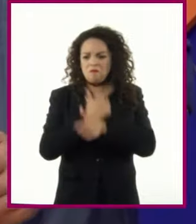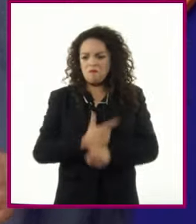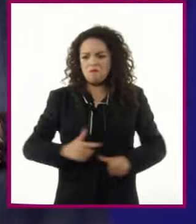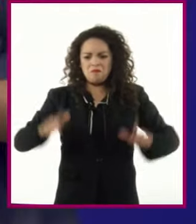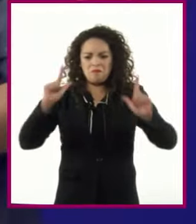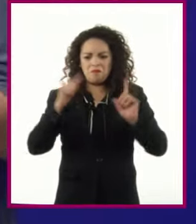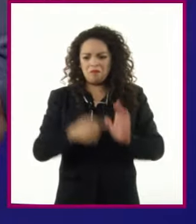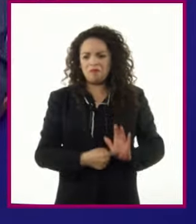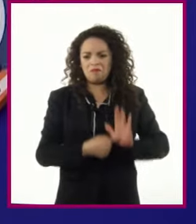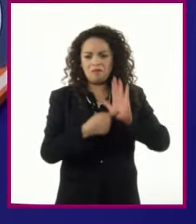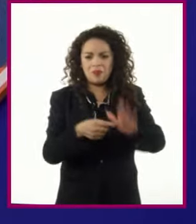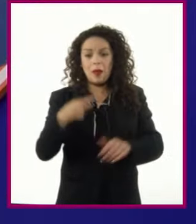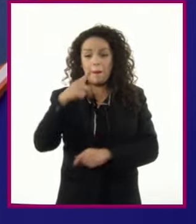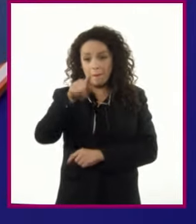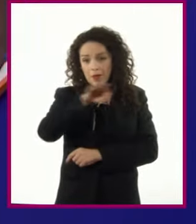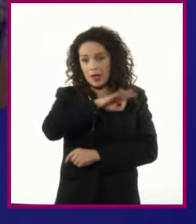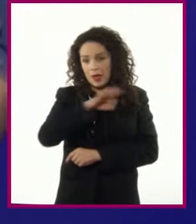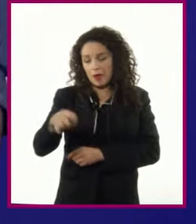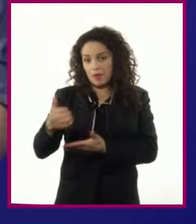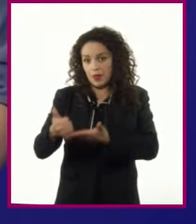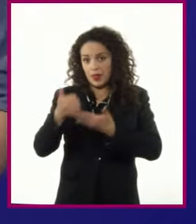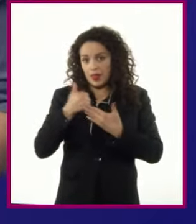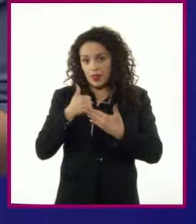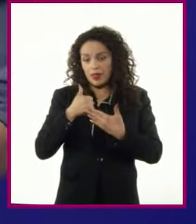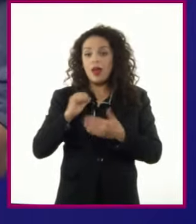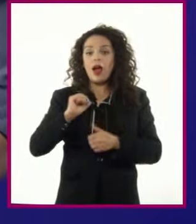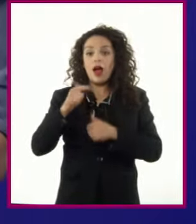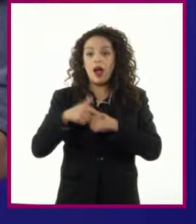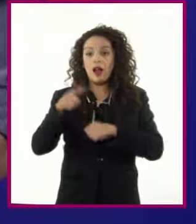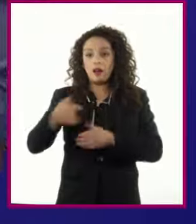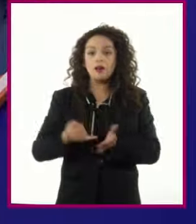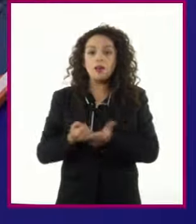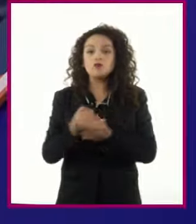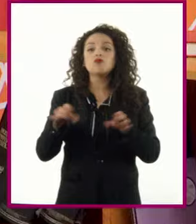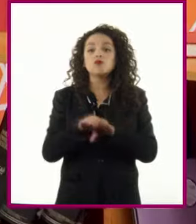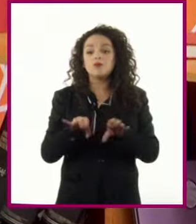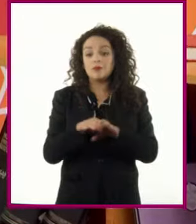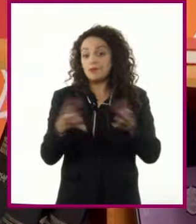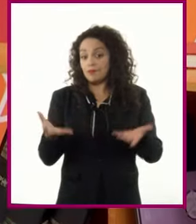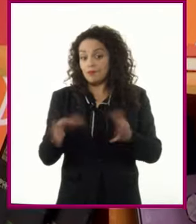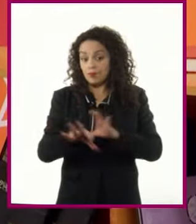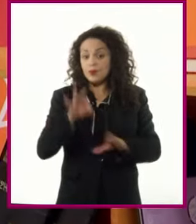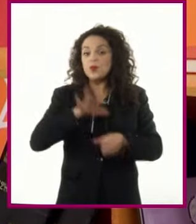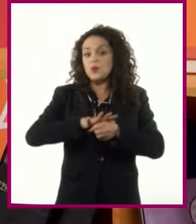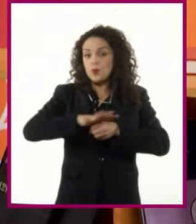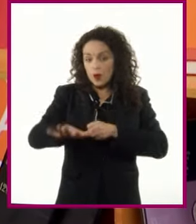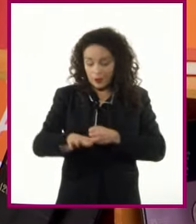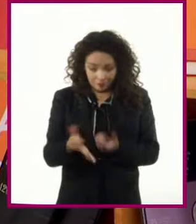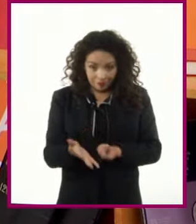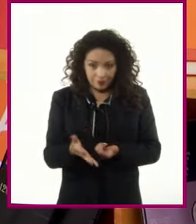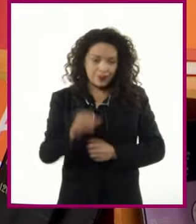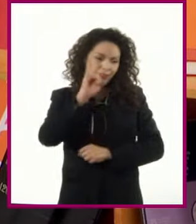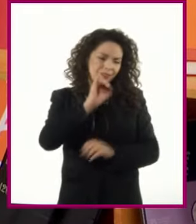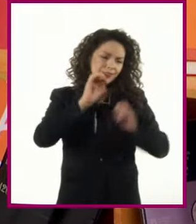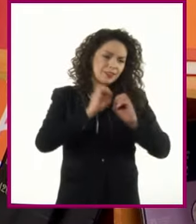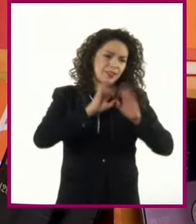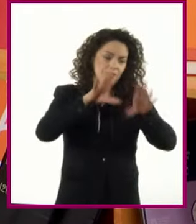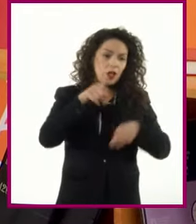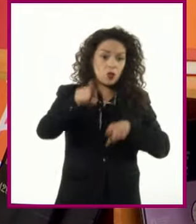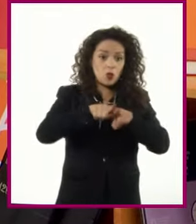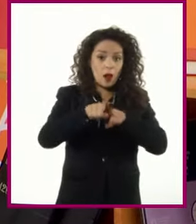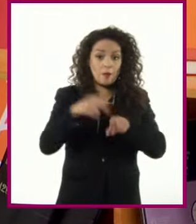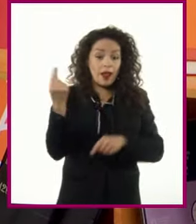usted nos podría orientar para que ella pueda decidirse por alguno de ellos Claro, para que tu hermana pueda tomar la